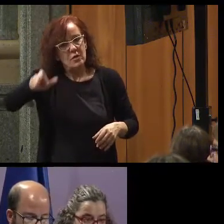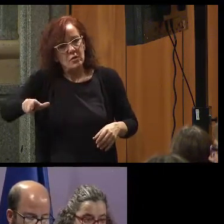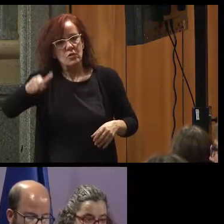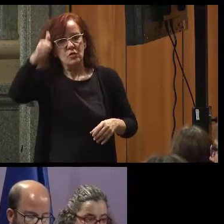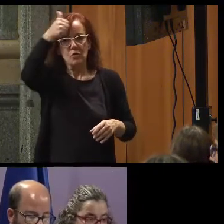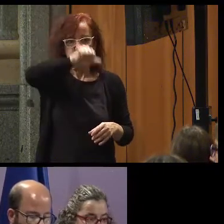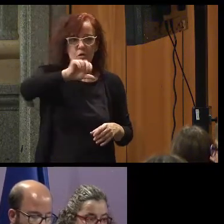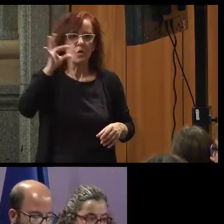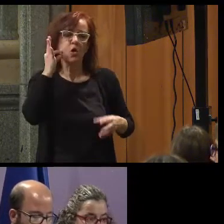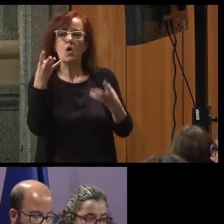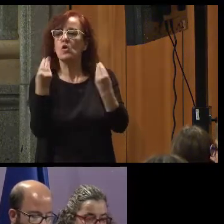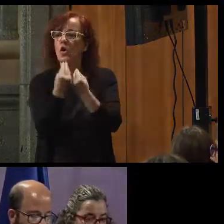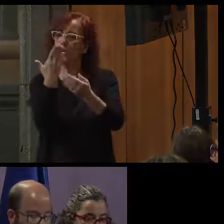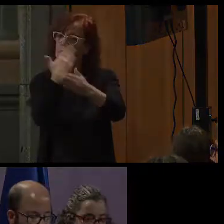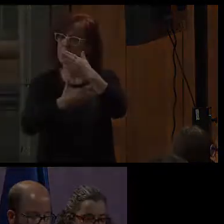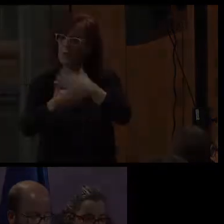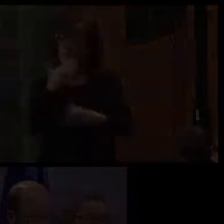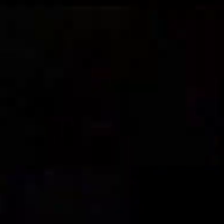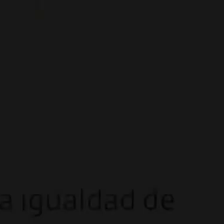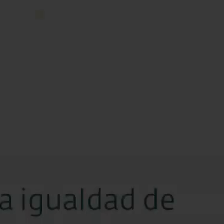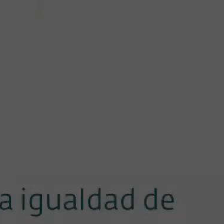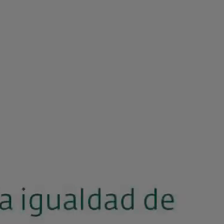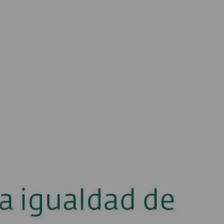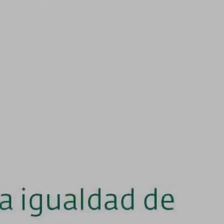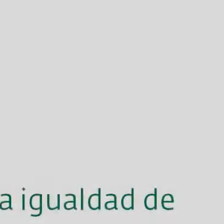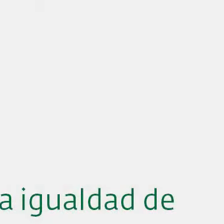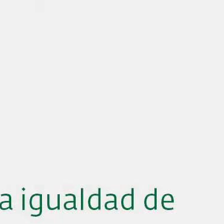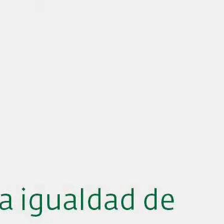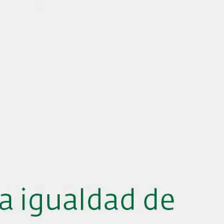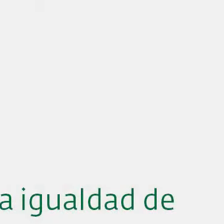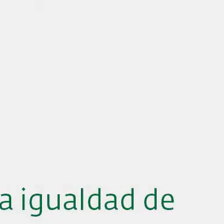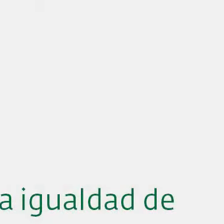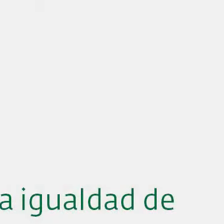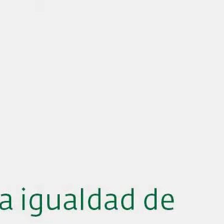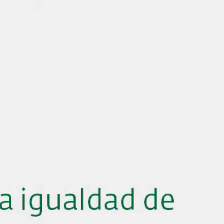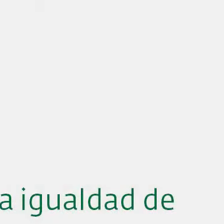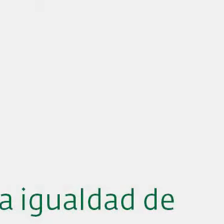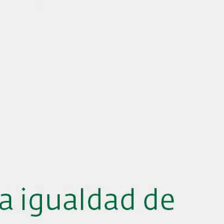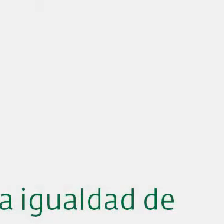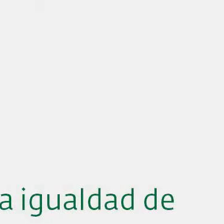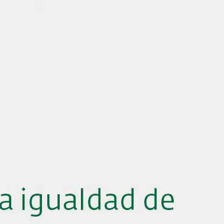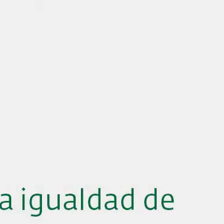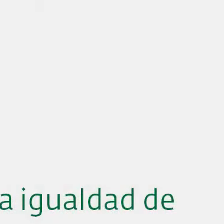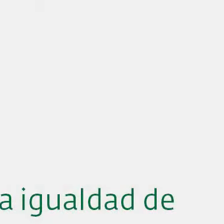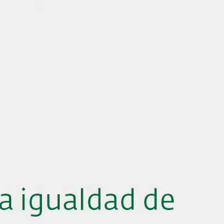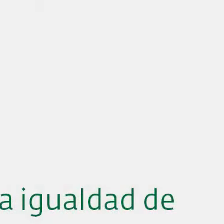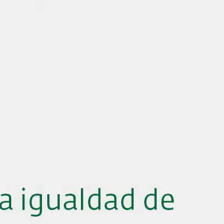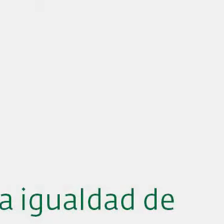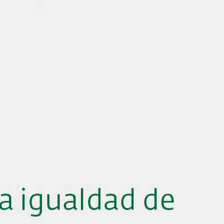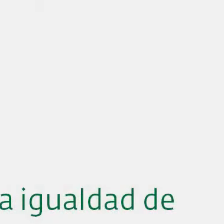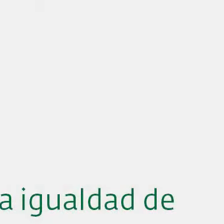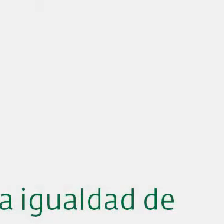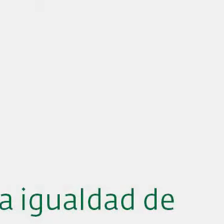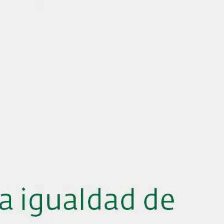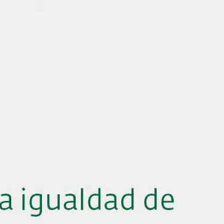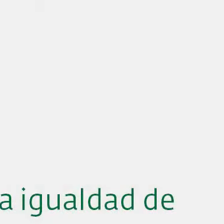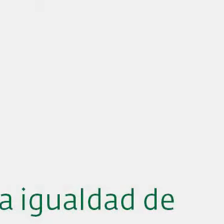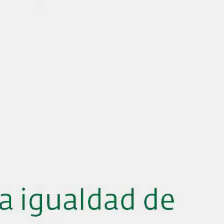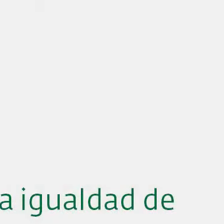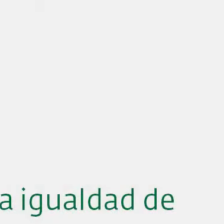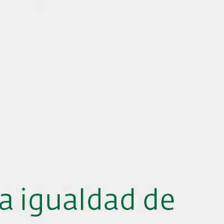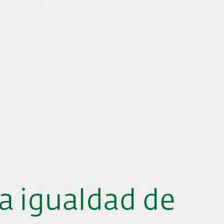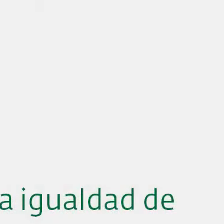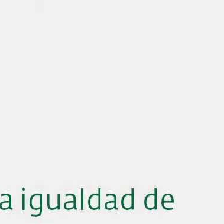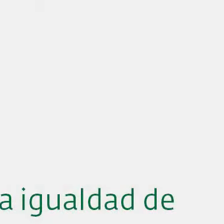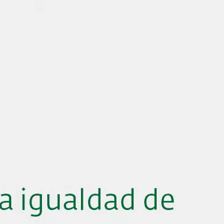ciudadanas con discapacidad intelectual. Nuestras reivindicaciones en la relación al derecho a la igualdad de